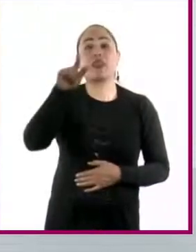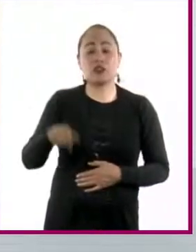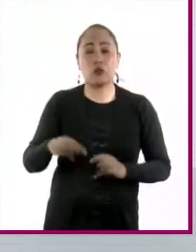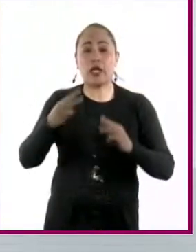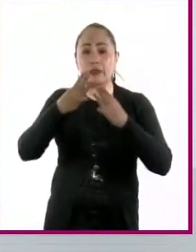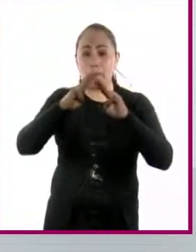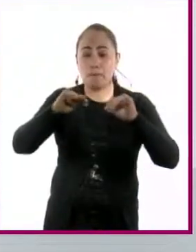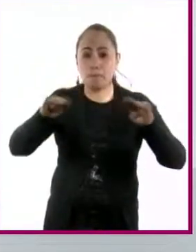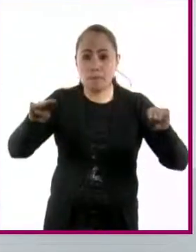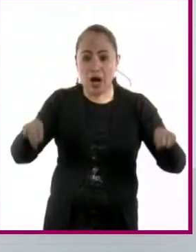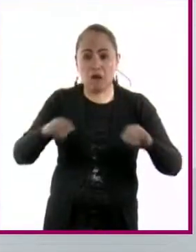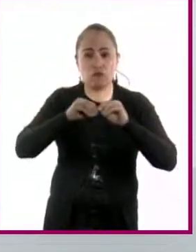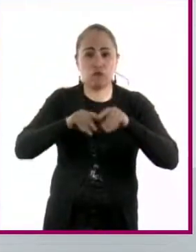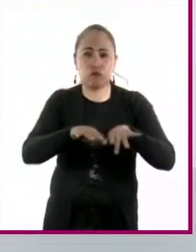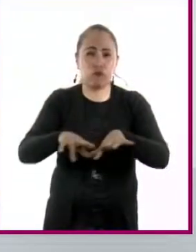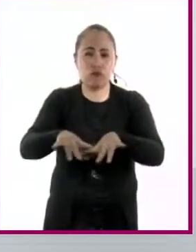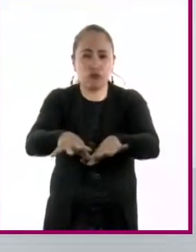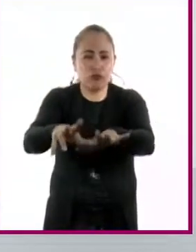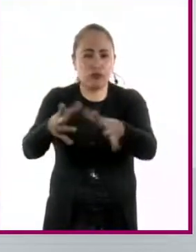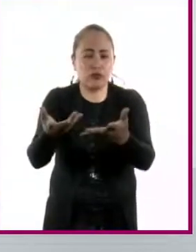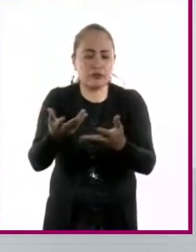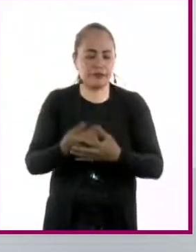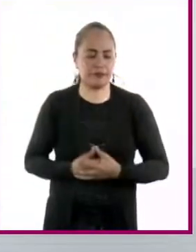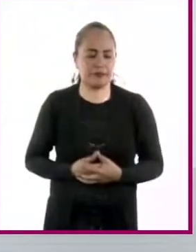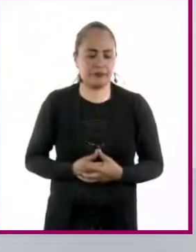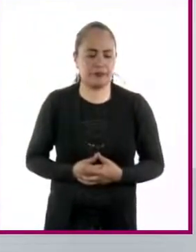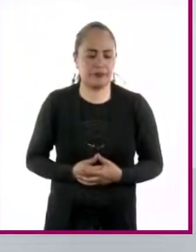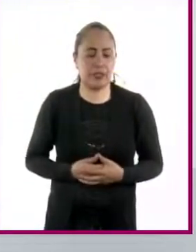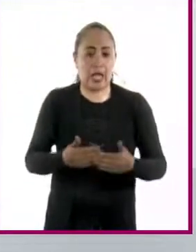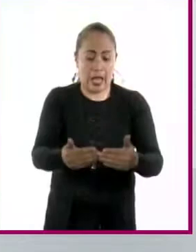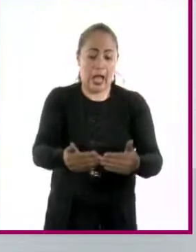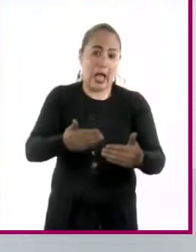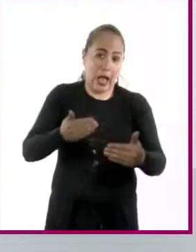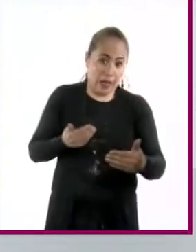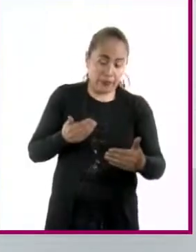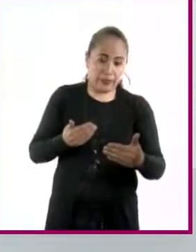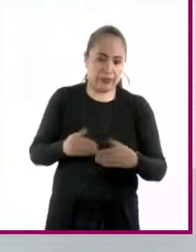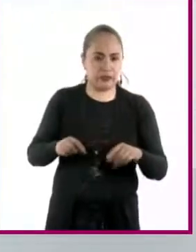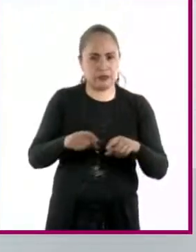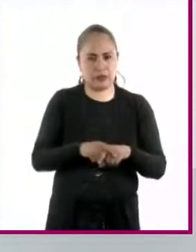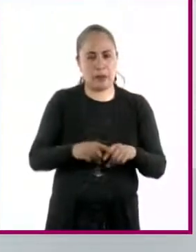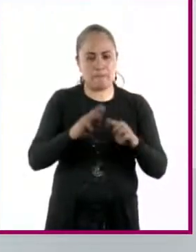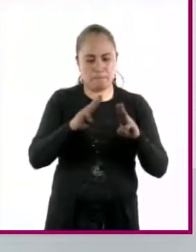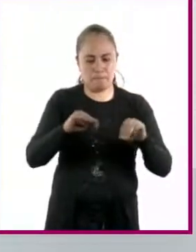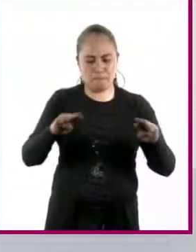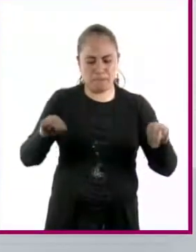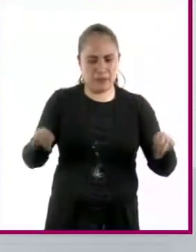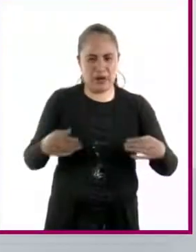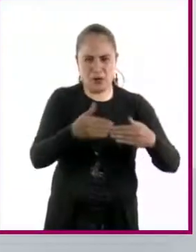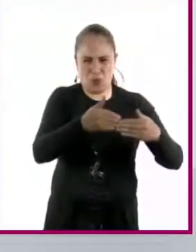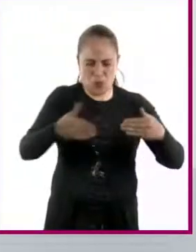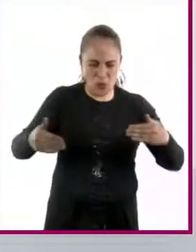Entonces, tenemos que hacer humedales en la orilla del mar, hacer humedales alrededor de nuestras